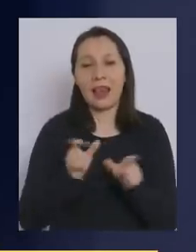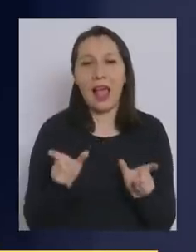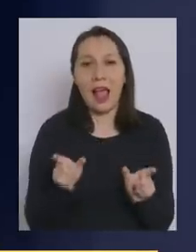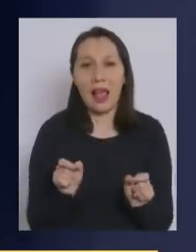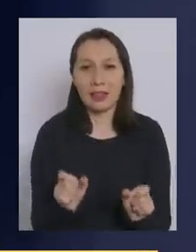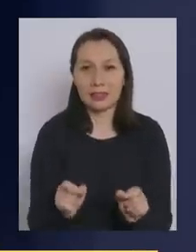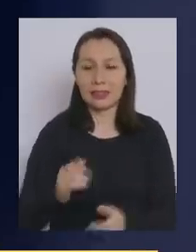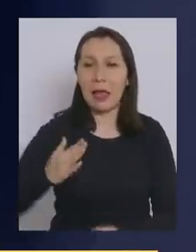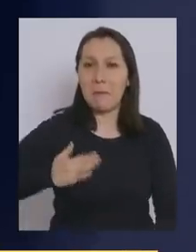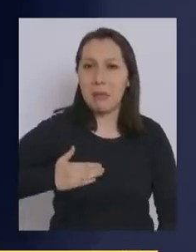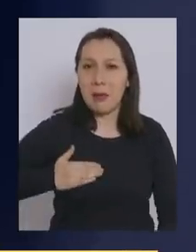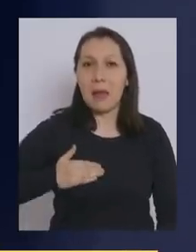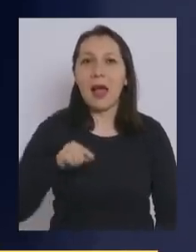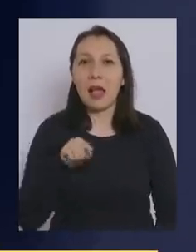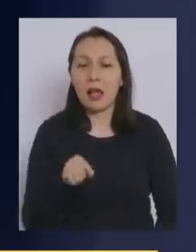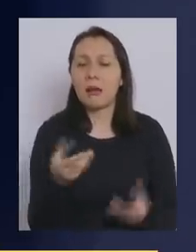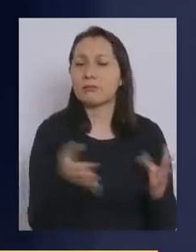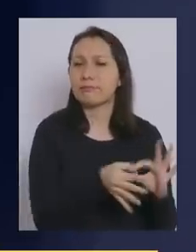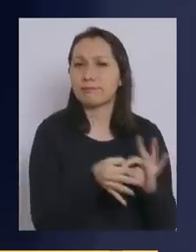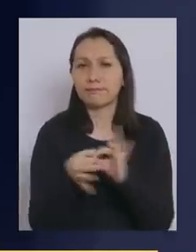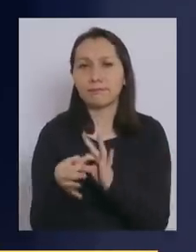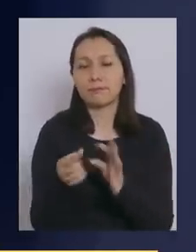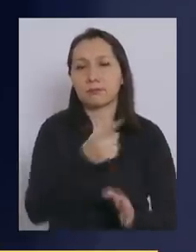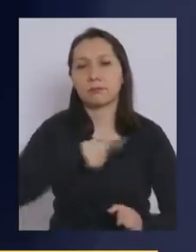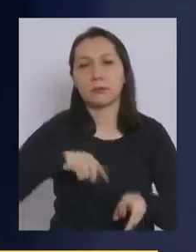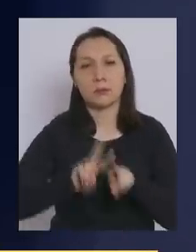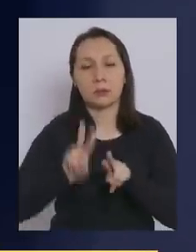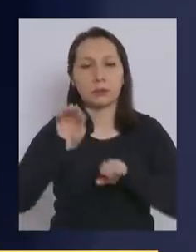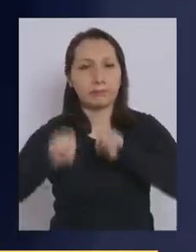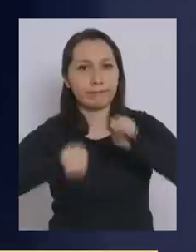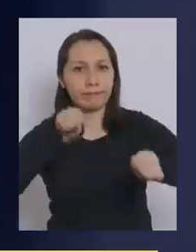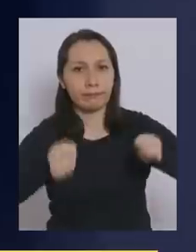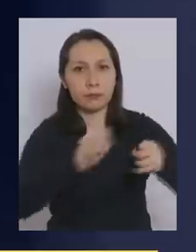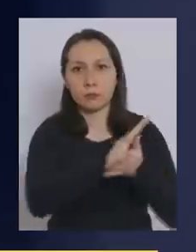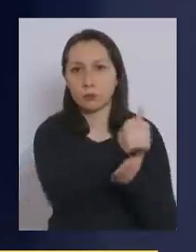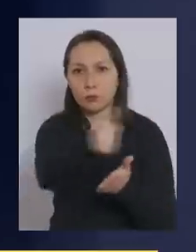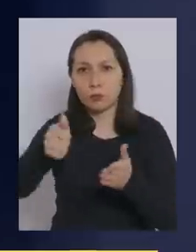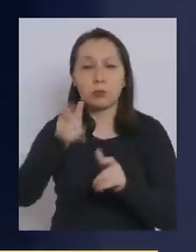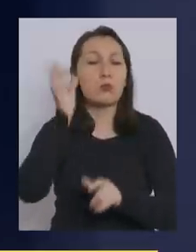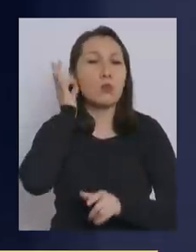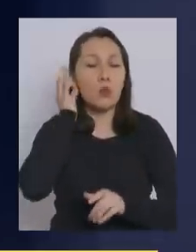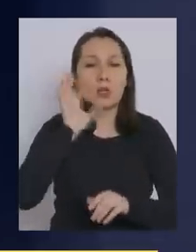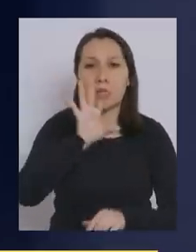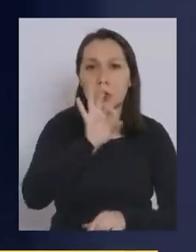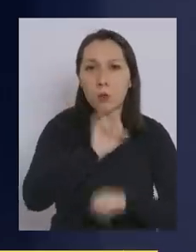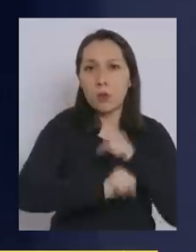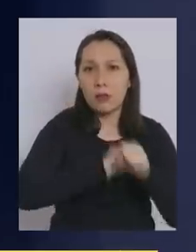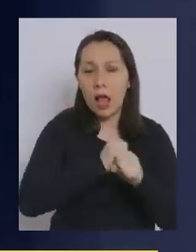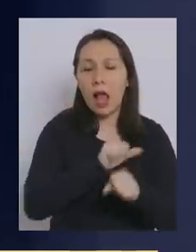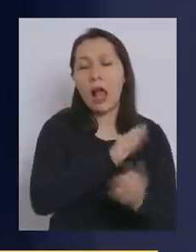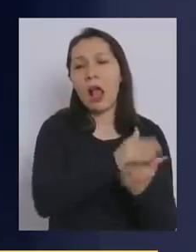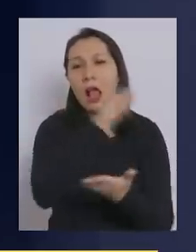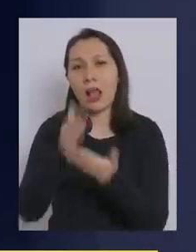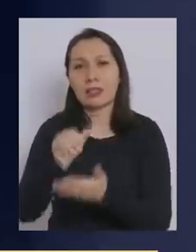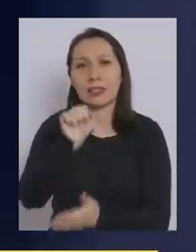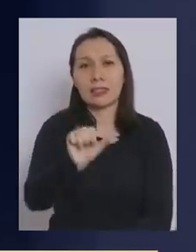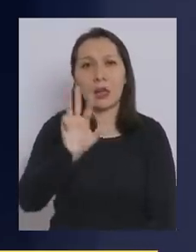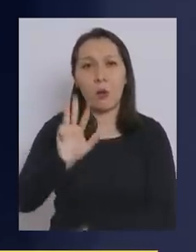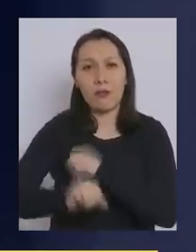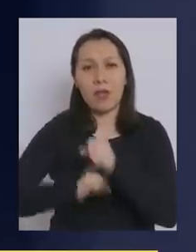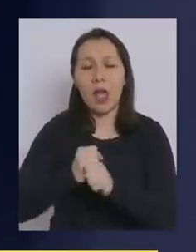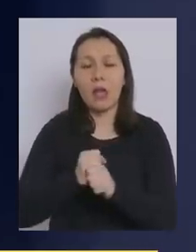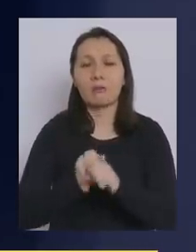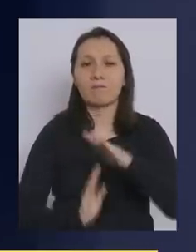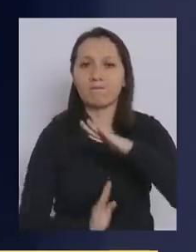Cáncer de Mama y es por eso que estamos haciendo un llamado a todas las mujeres de 50 a 69 años que